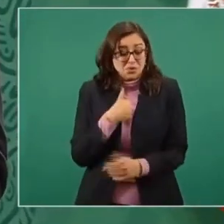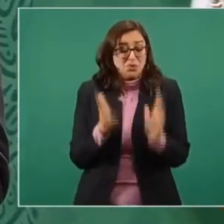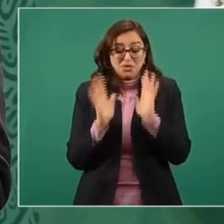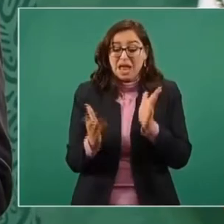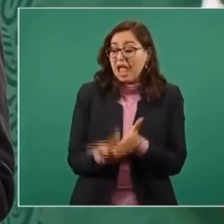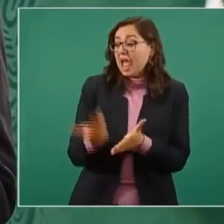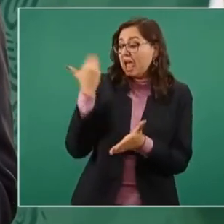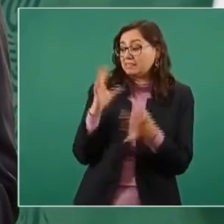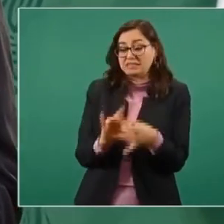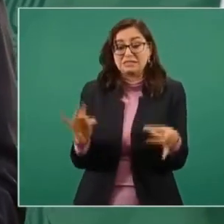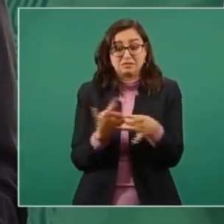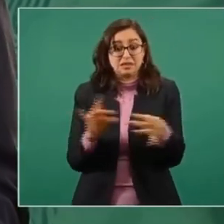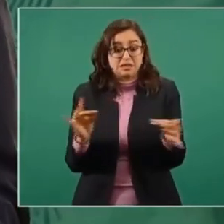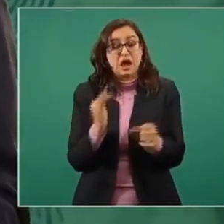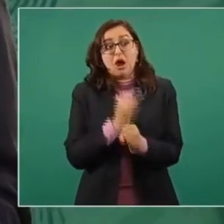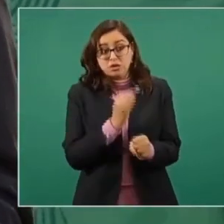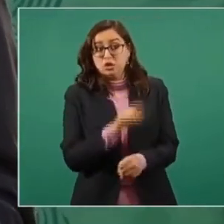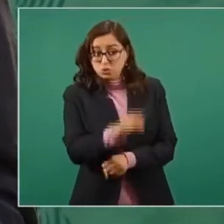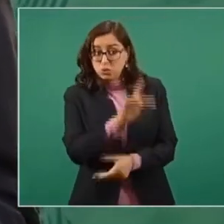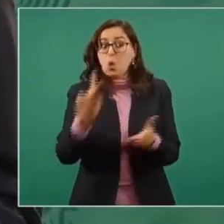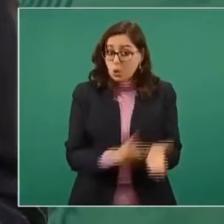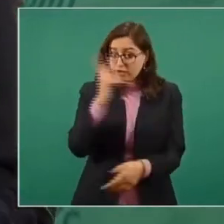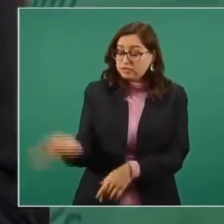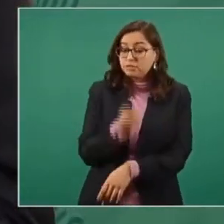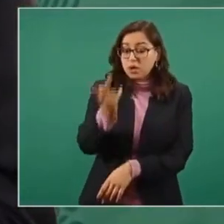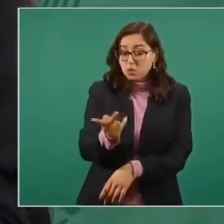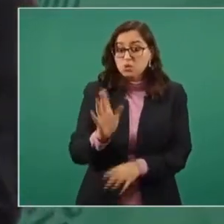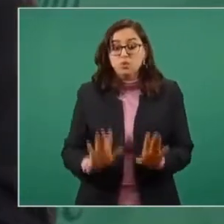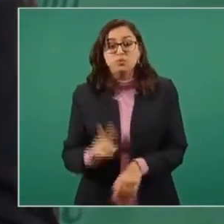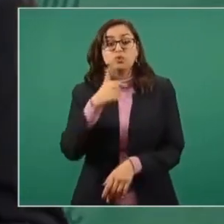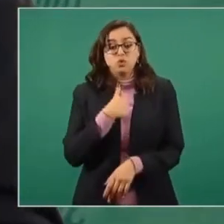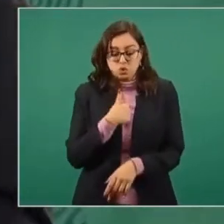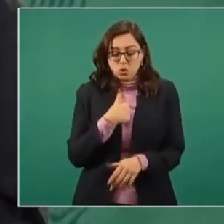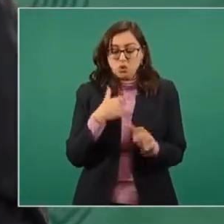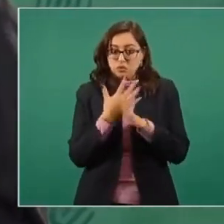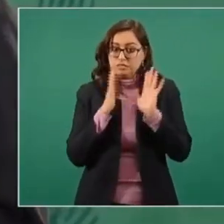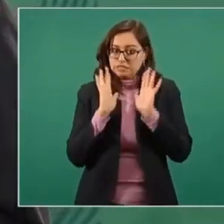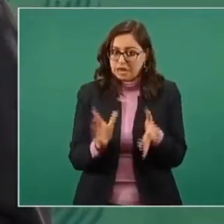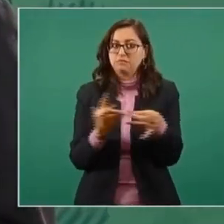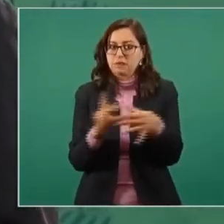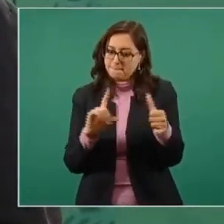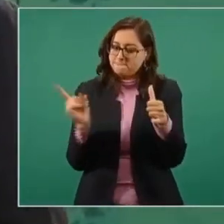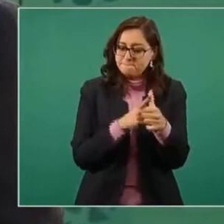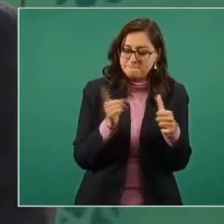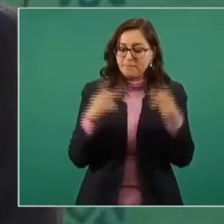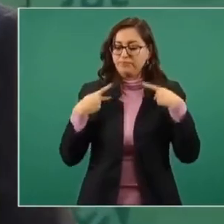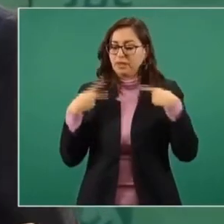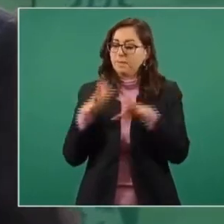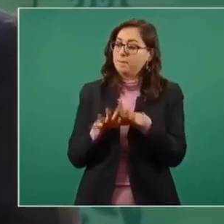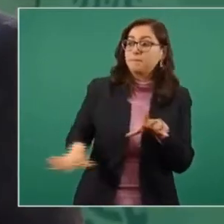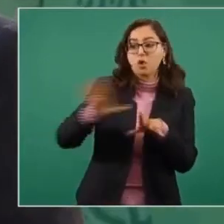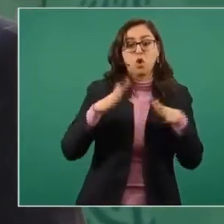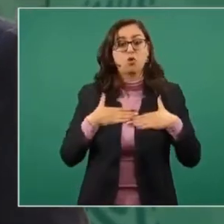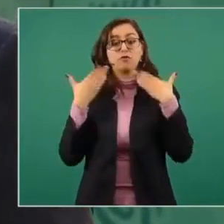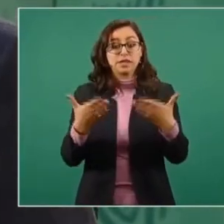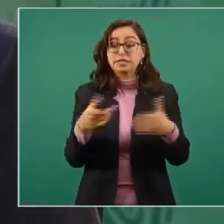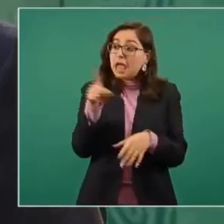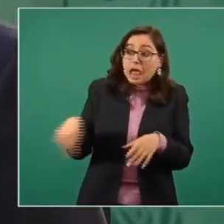que tú me lo estás preguntando, de que primero hay que tenerle confianza al pueblo, la gente es la que decide.